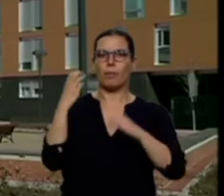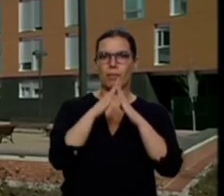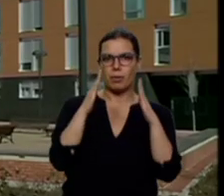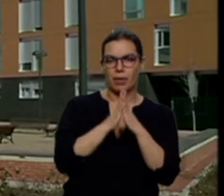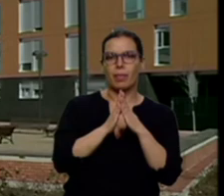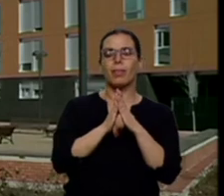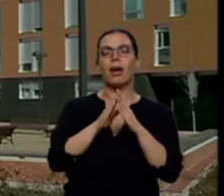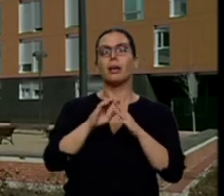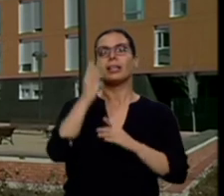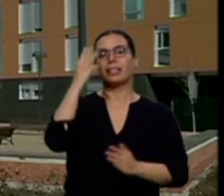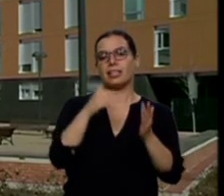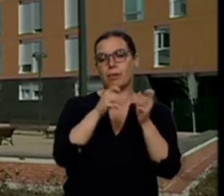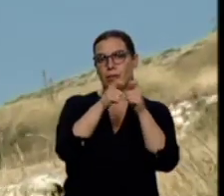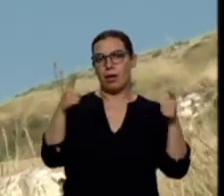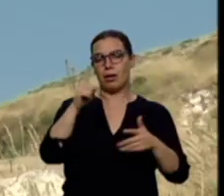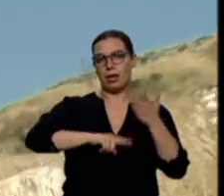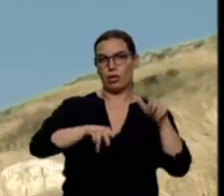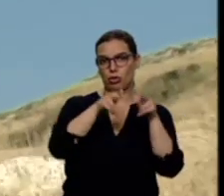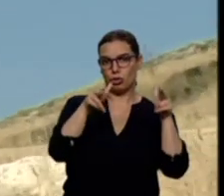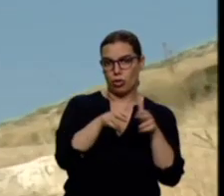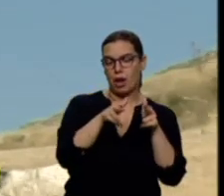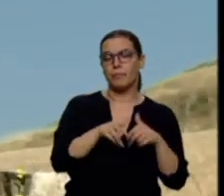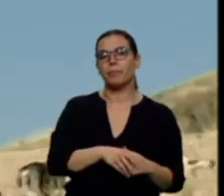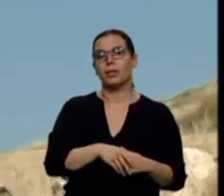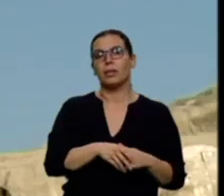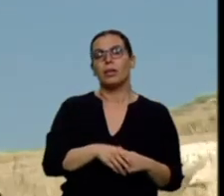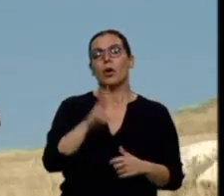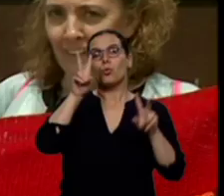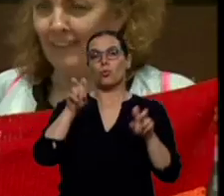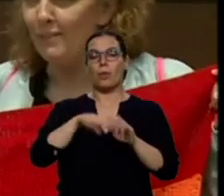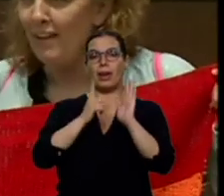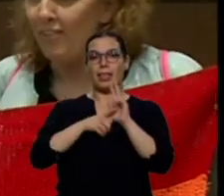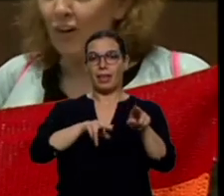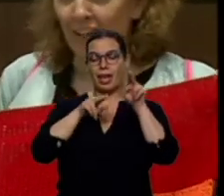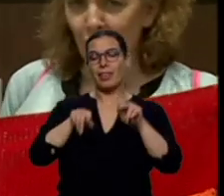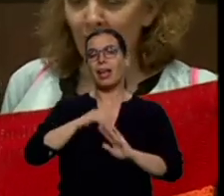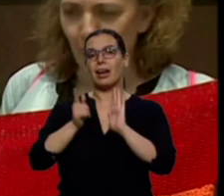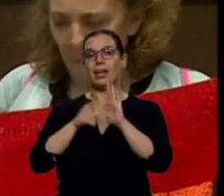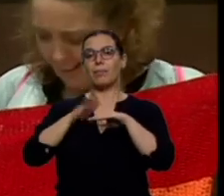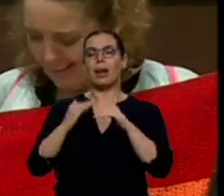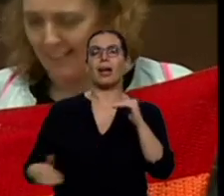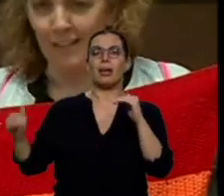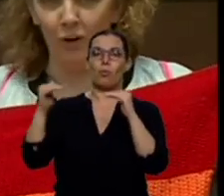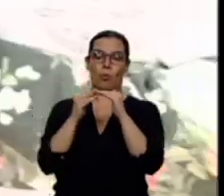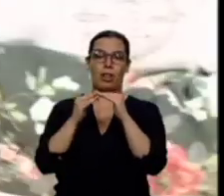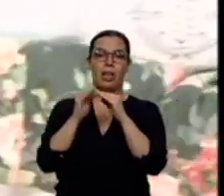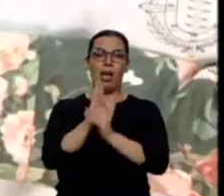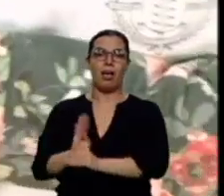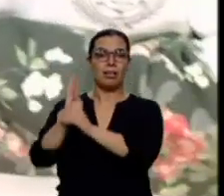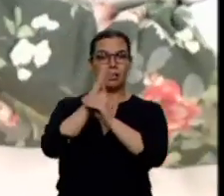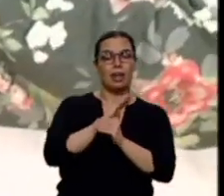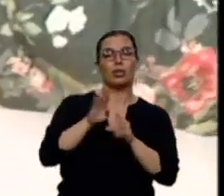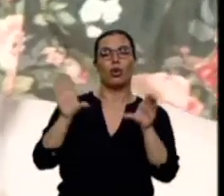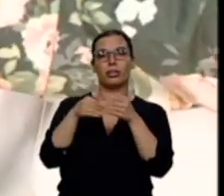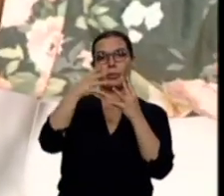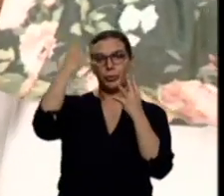.000 para el alquiler social. Mil más que ahora. Una nueva ley de caza, una ley para la igualdad de trato al colectivo LGTBI, una ley para el final de la